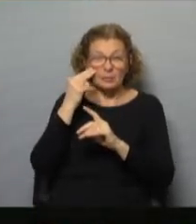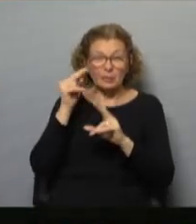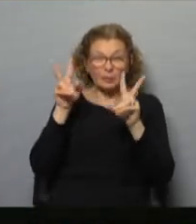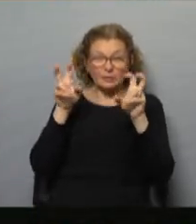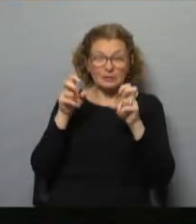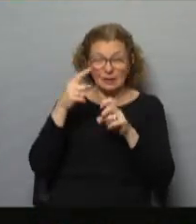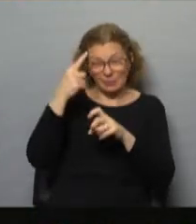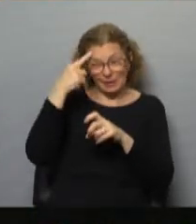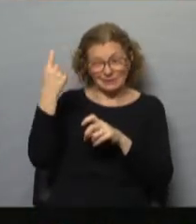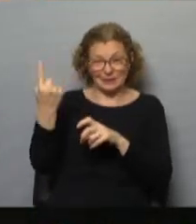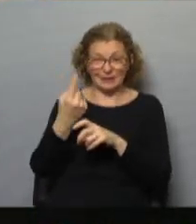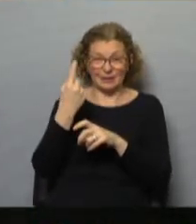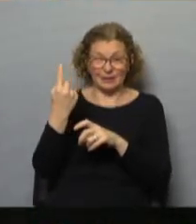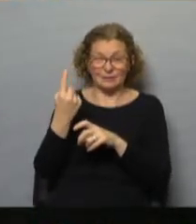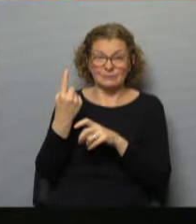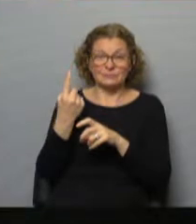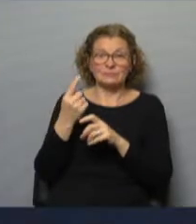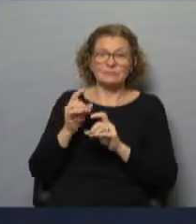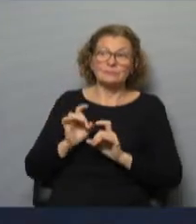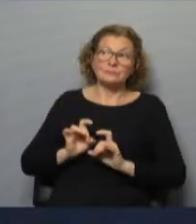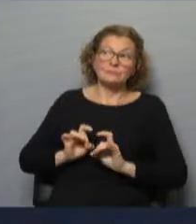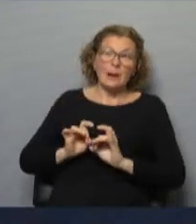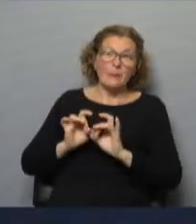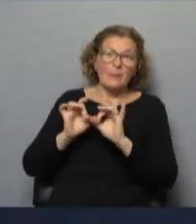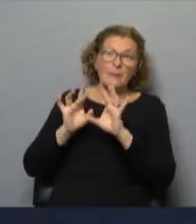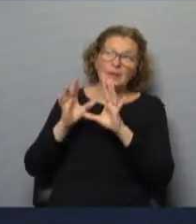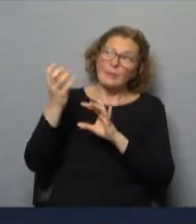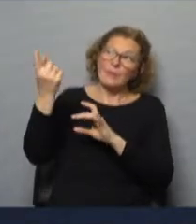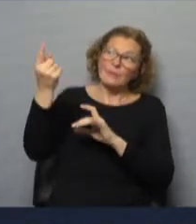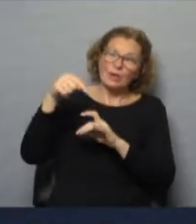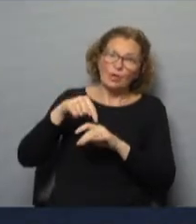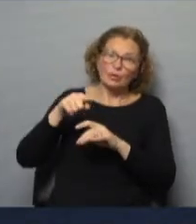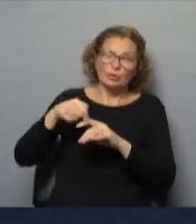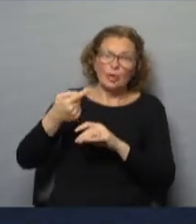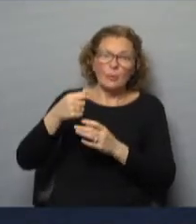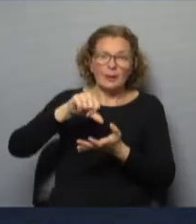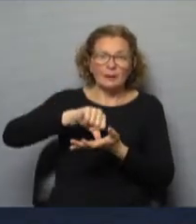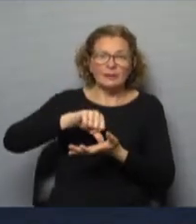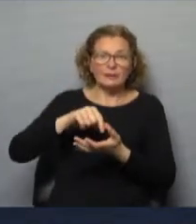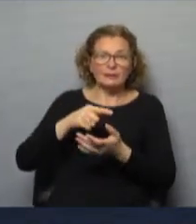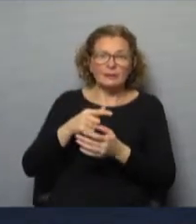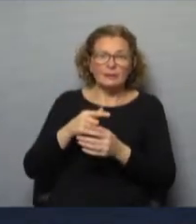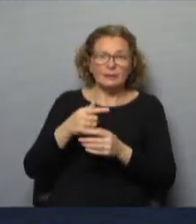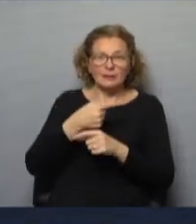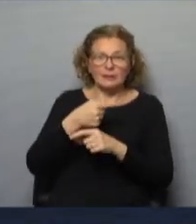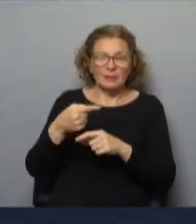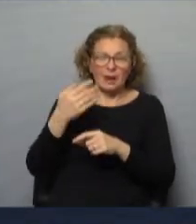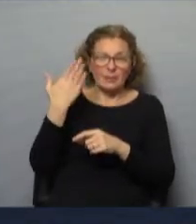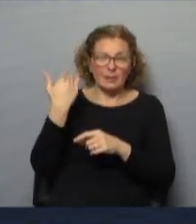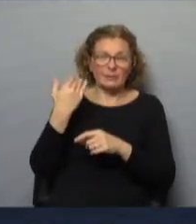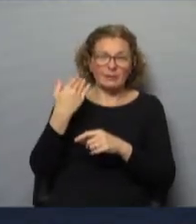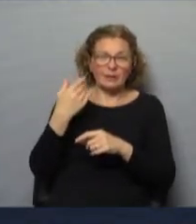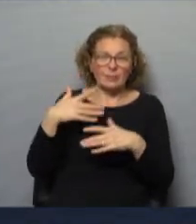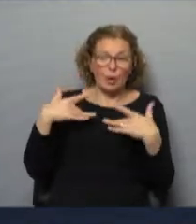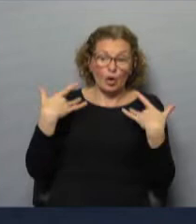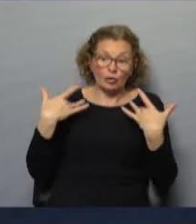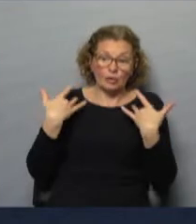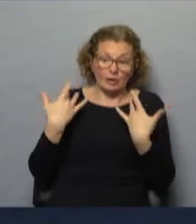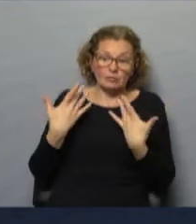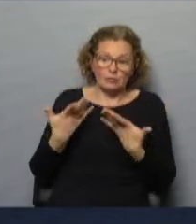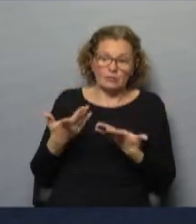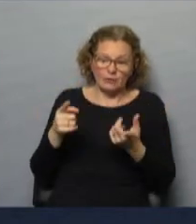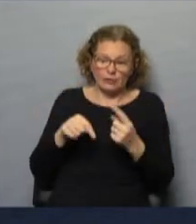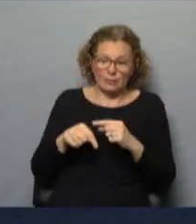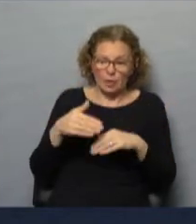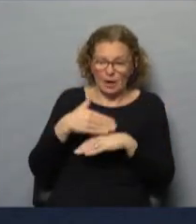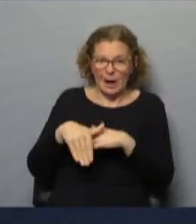comercio internacional. Estos son repuestos que vienen importados. Recibimos una entrada la semana pasada que nos dejó muy contentos y, bueno, estamos ahora